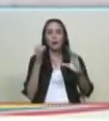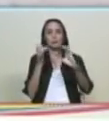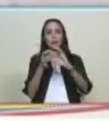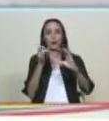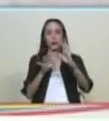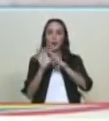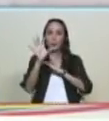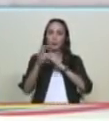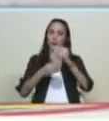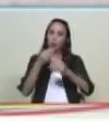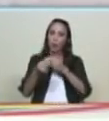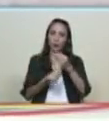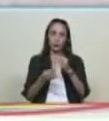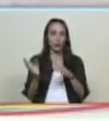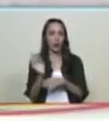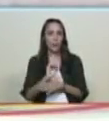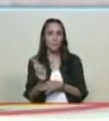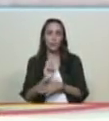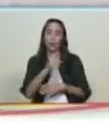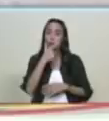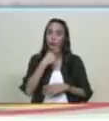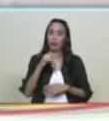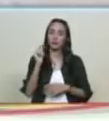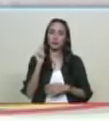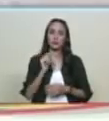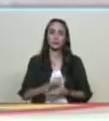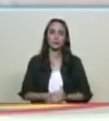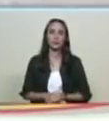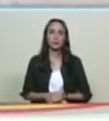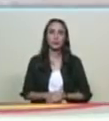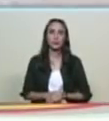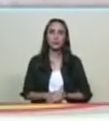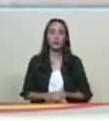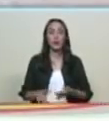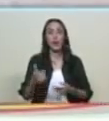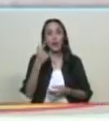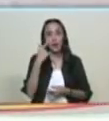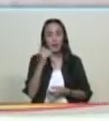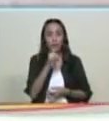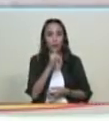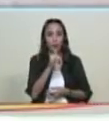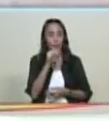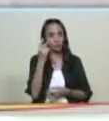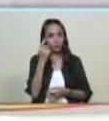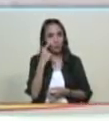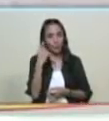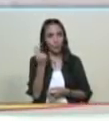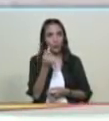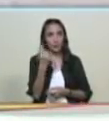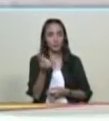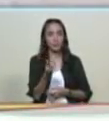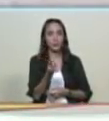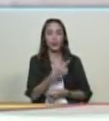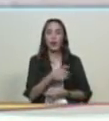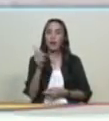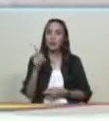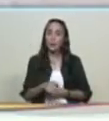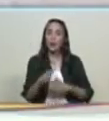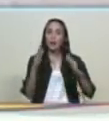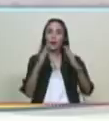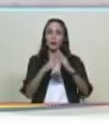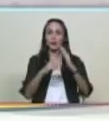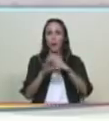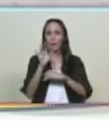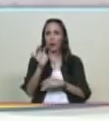directo atención también informo atención informo la gran misión hogares de la patria